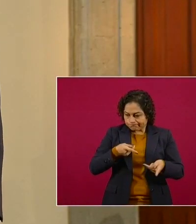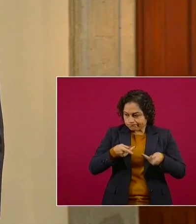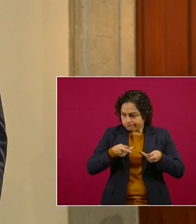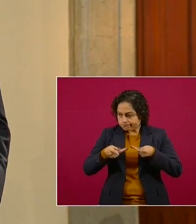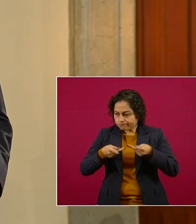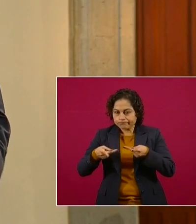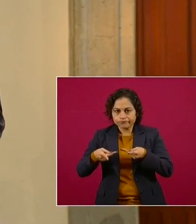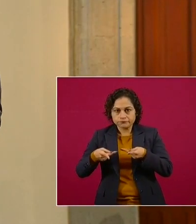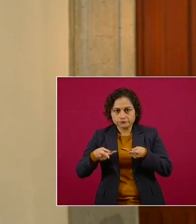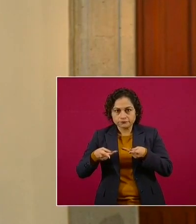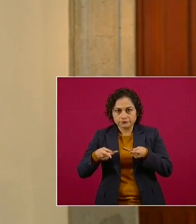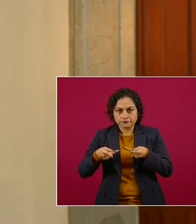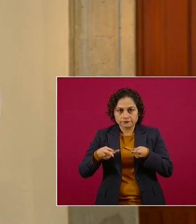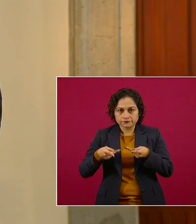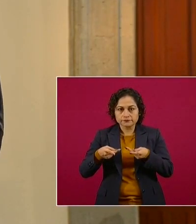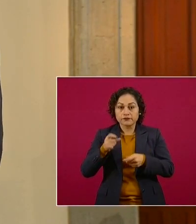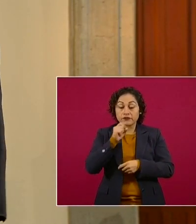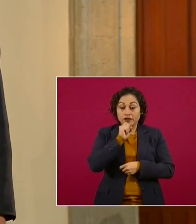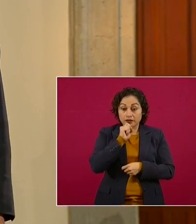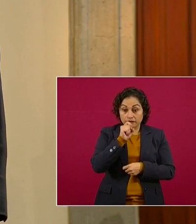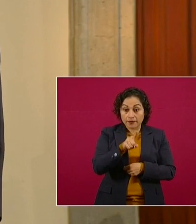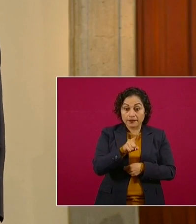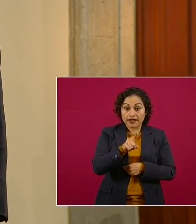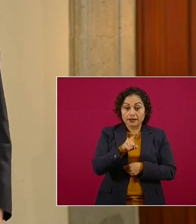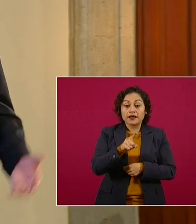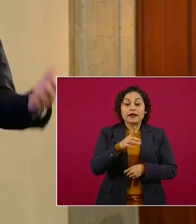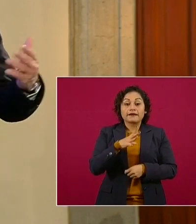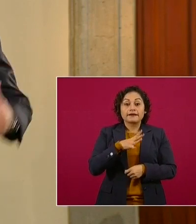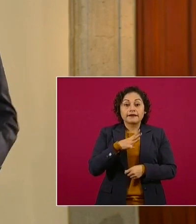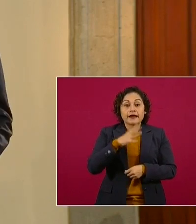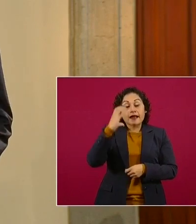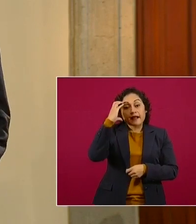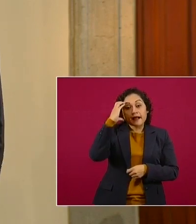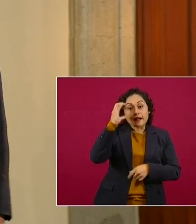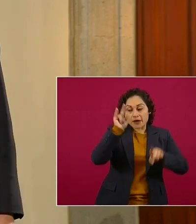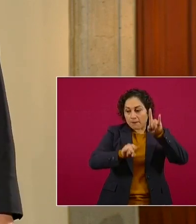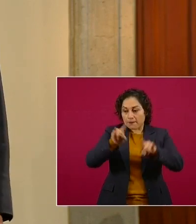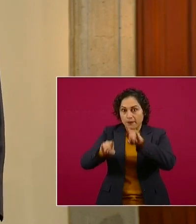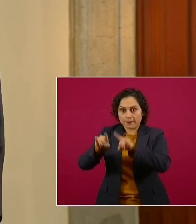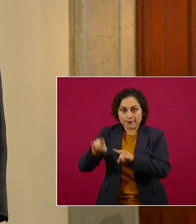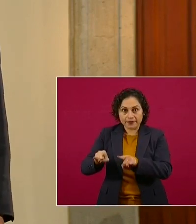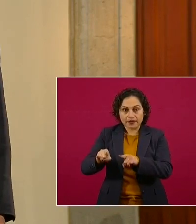contar con más camas, conseguir ventiladores,